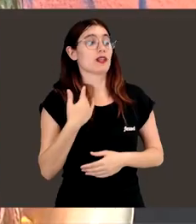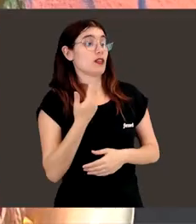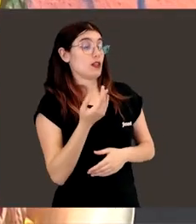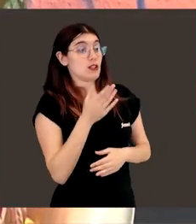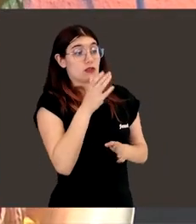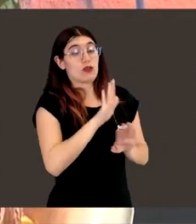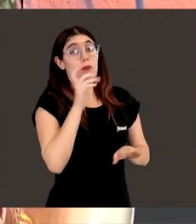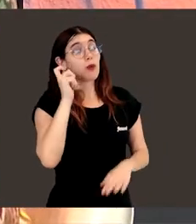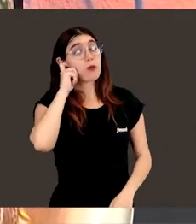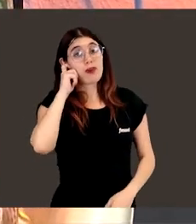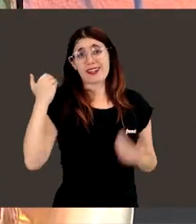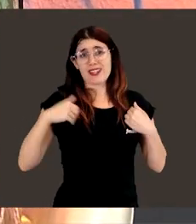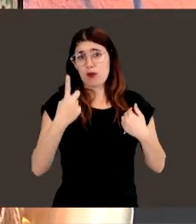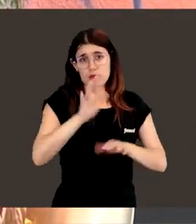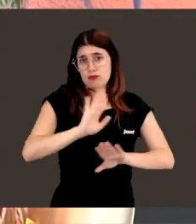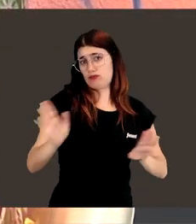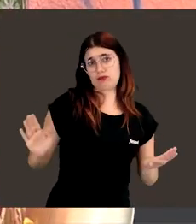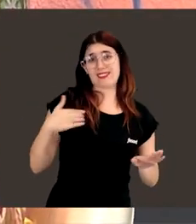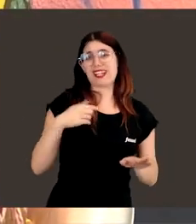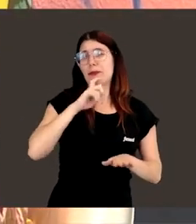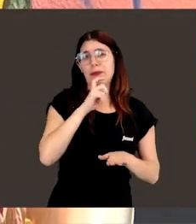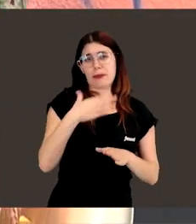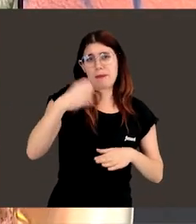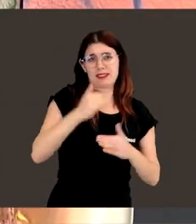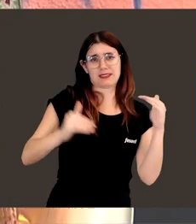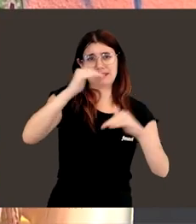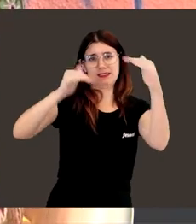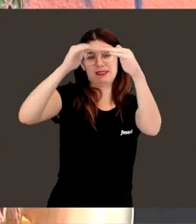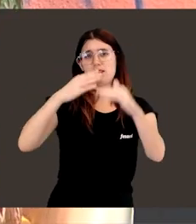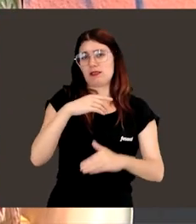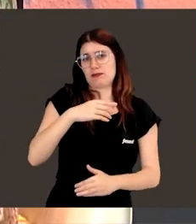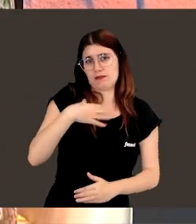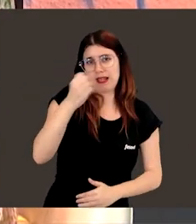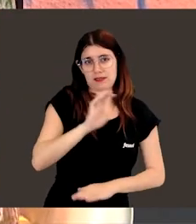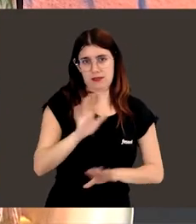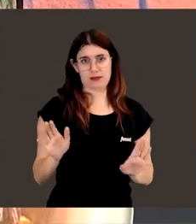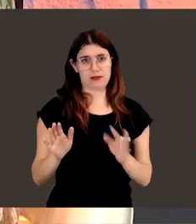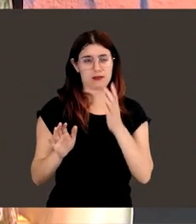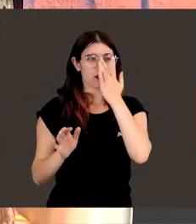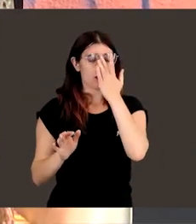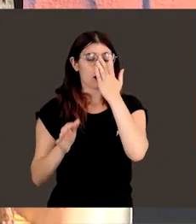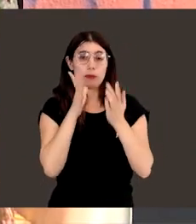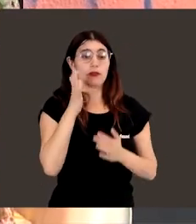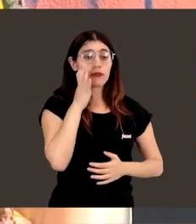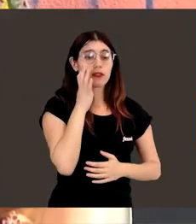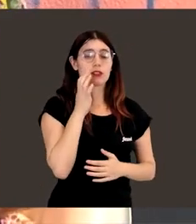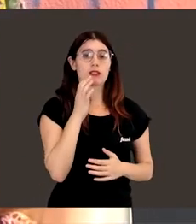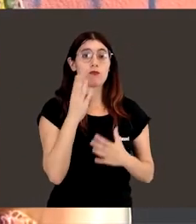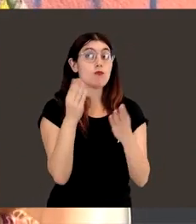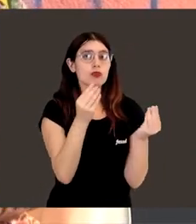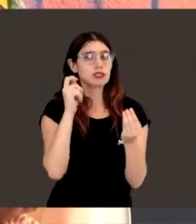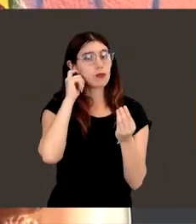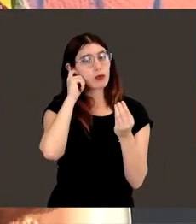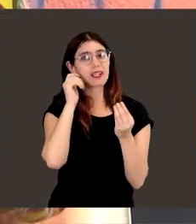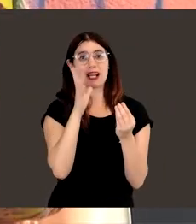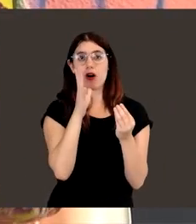el hecho de ser mujer siempre nos es mucho más difícil la carrera, porque especialmente en ciencia, ¿no? Porque, claro, si ves, hay muchas mujeres ahora